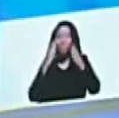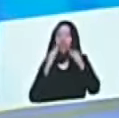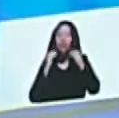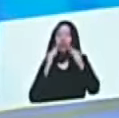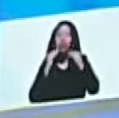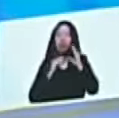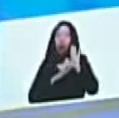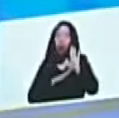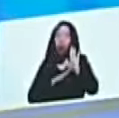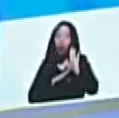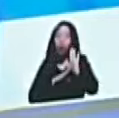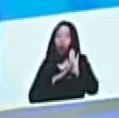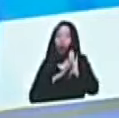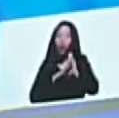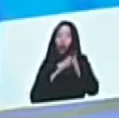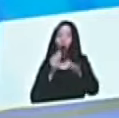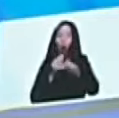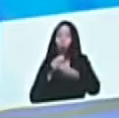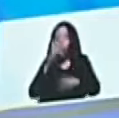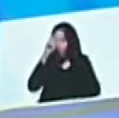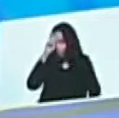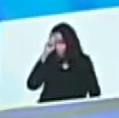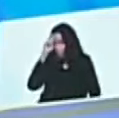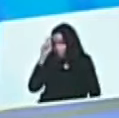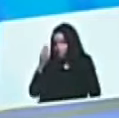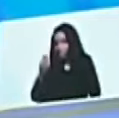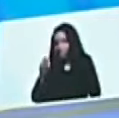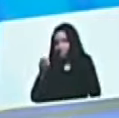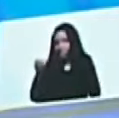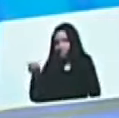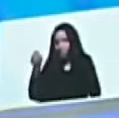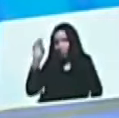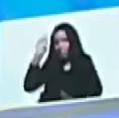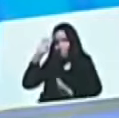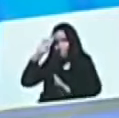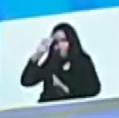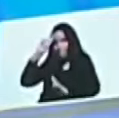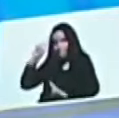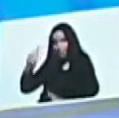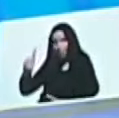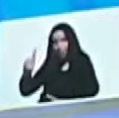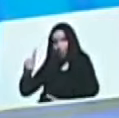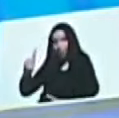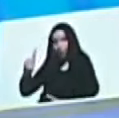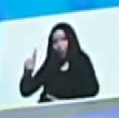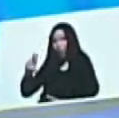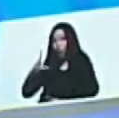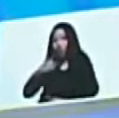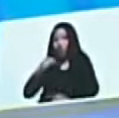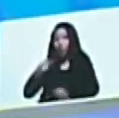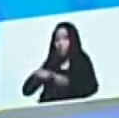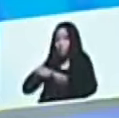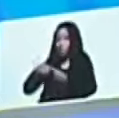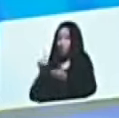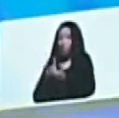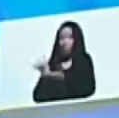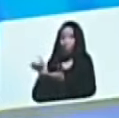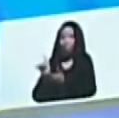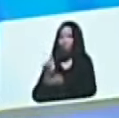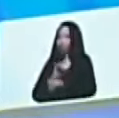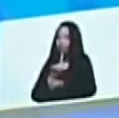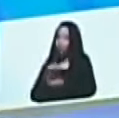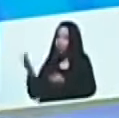sobre la necesidad de reconocer al adversario, de respetarlo, de no excluirlo, no